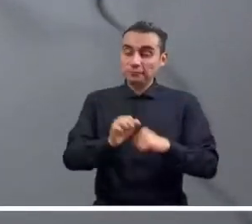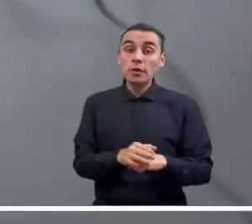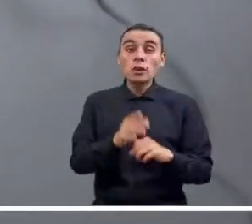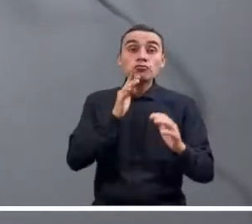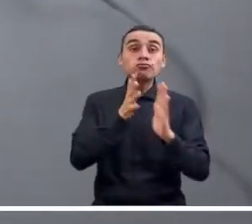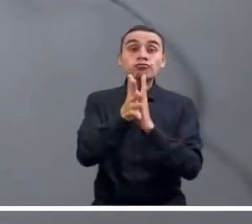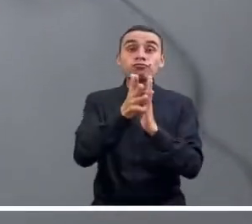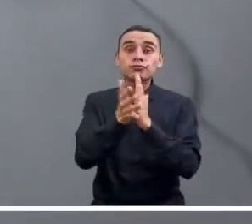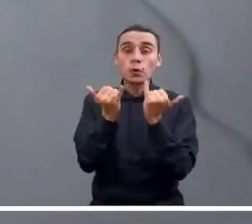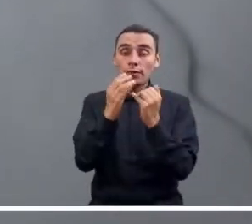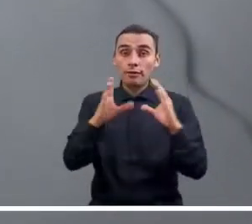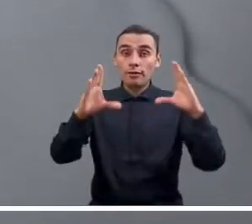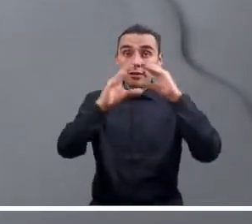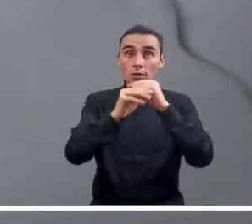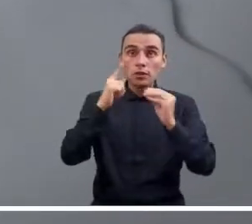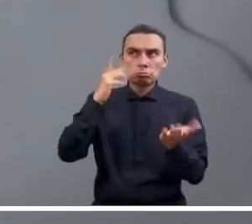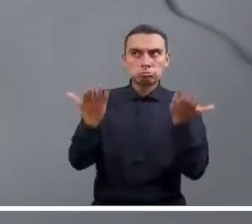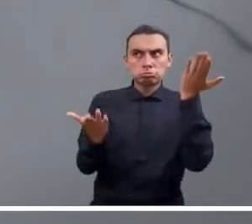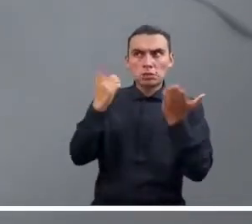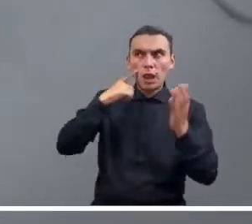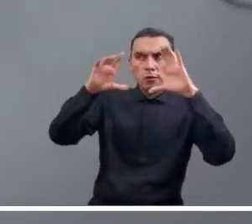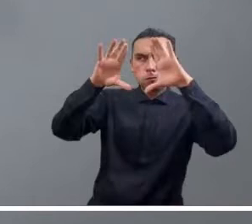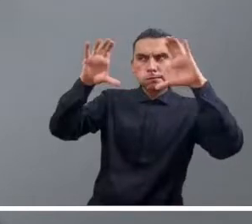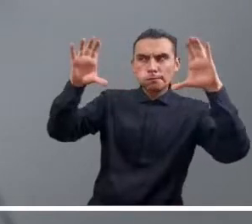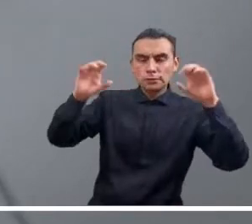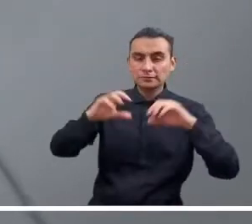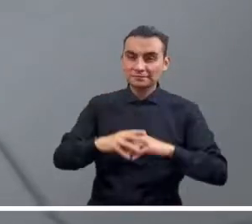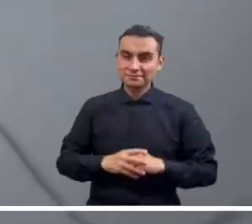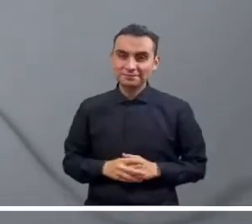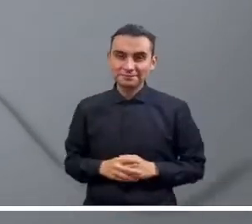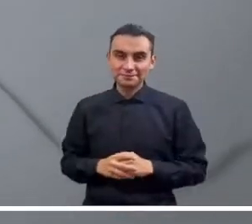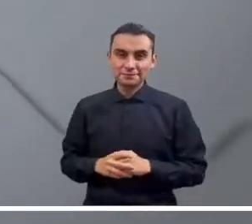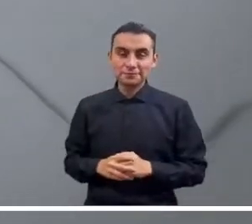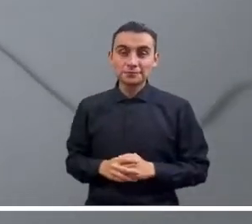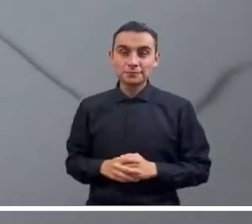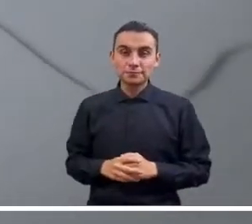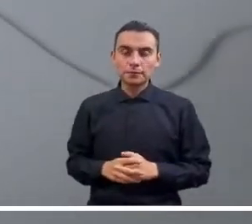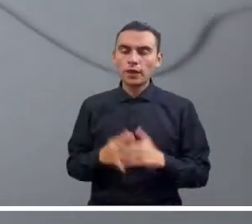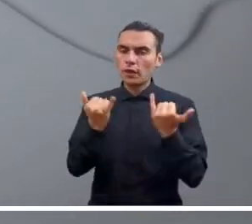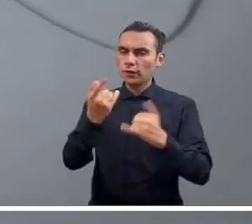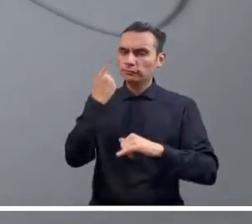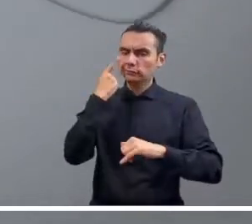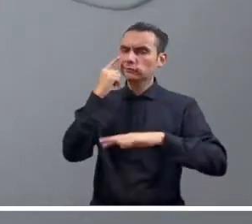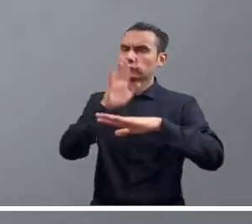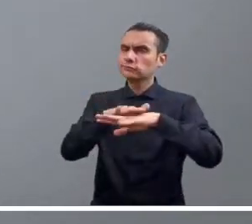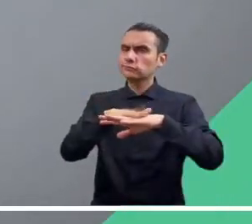Finalizamos con la capital del país, donde se espera una noche entre ligera y parcialmente nublada.